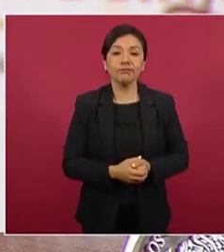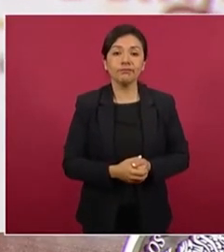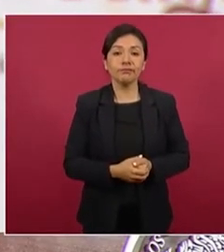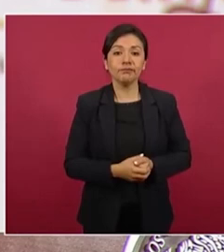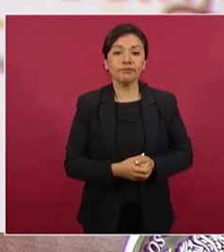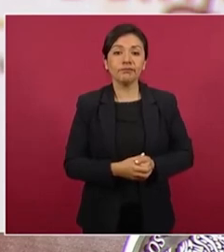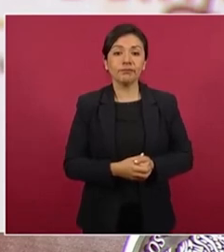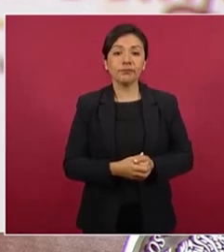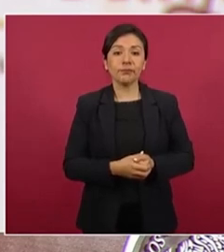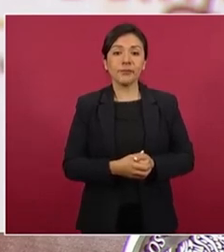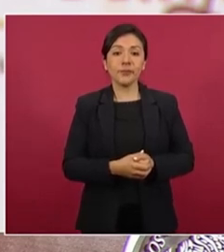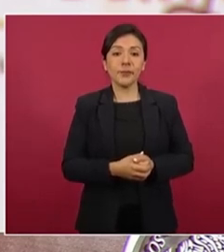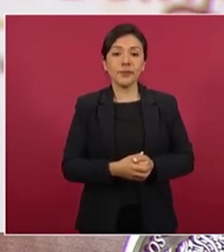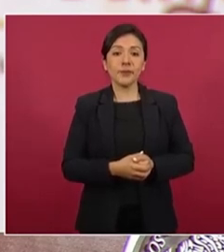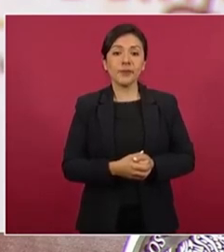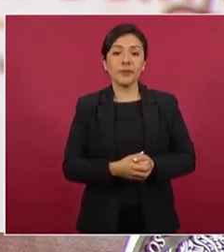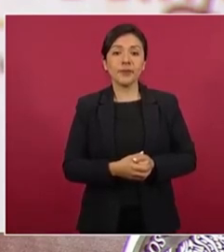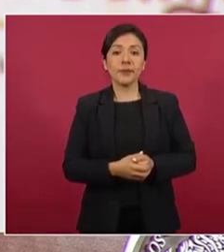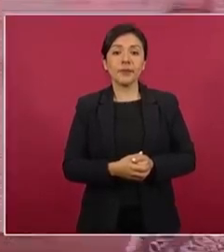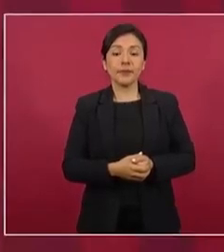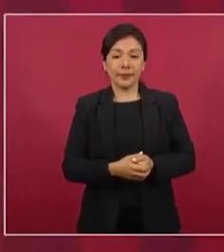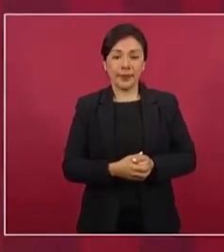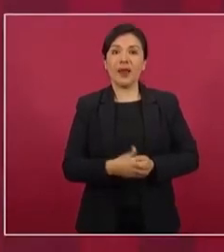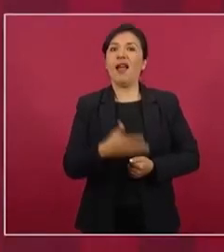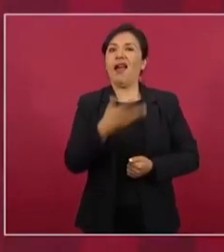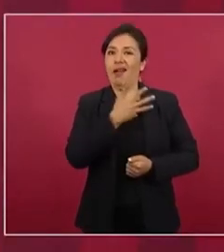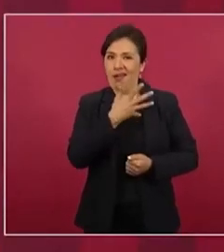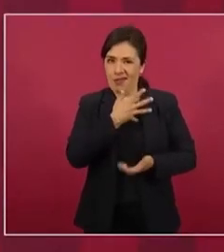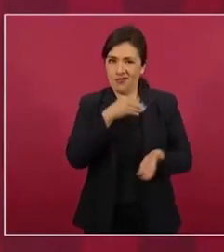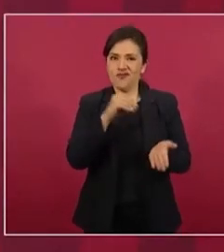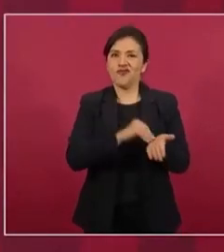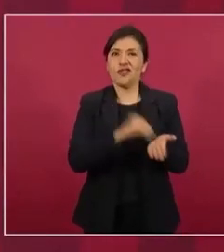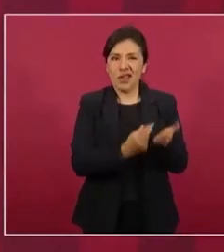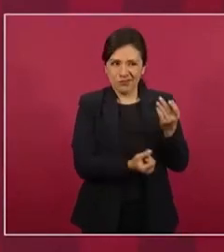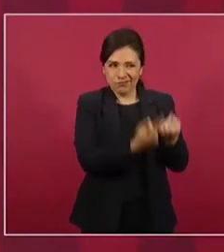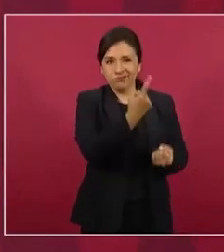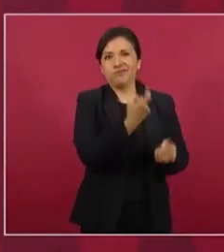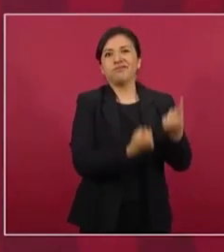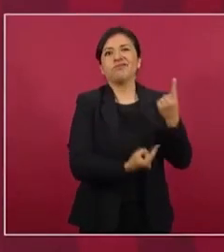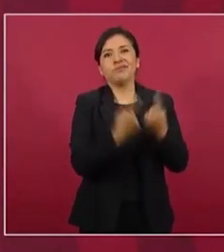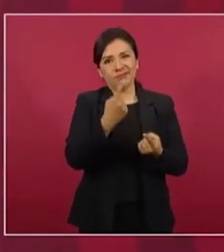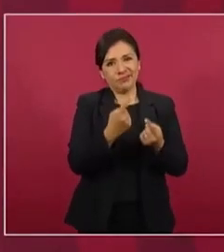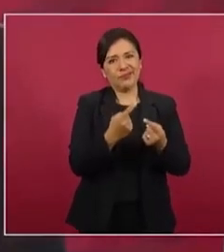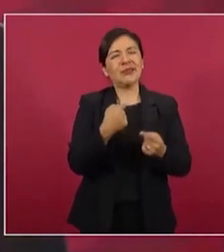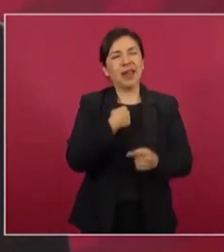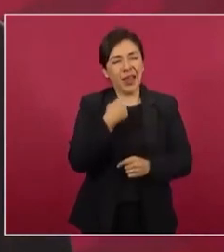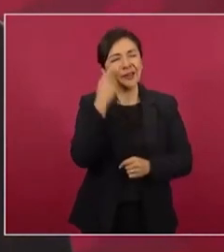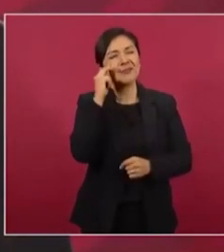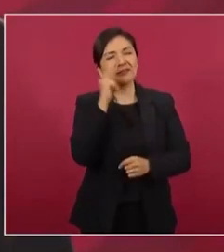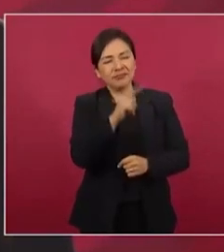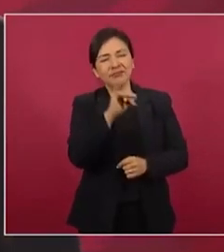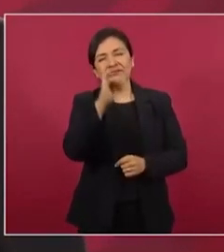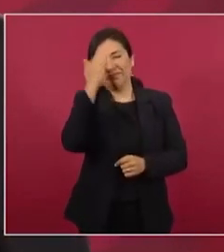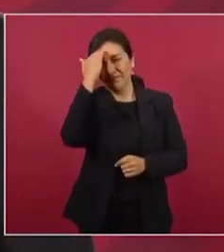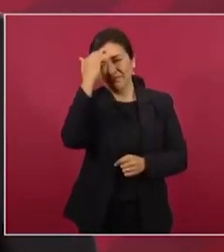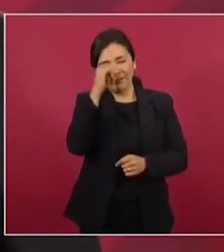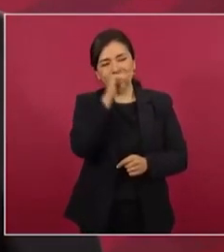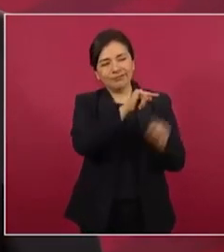entonces ahí andan los tengo bien fildeados